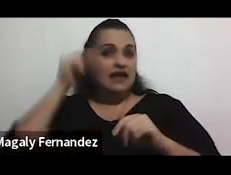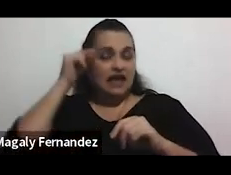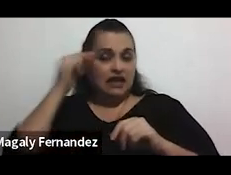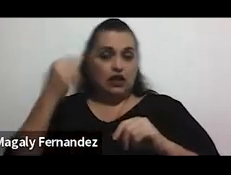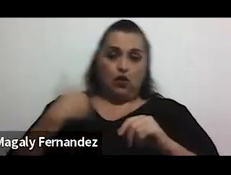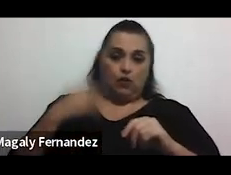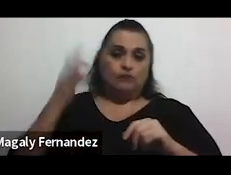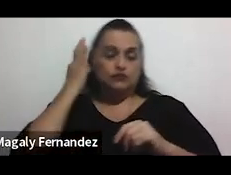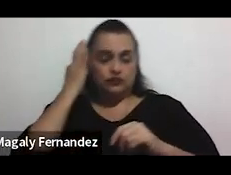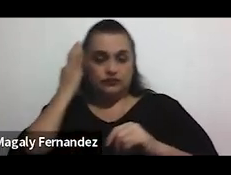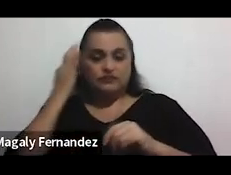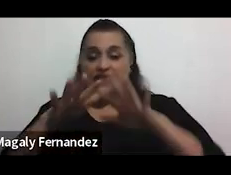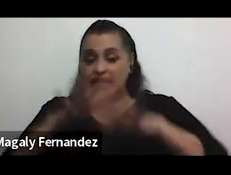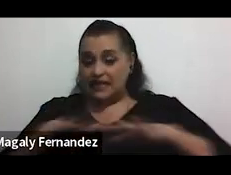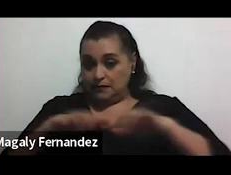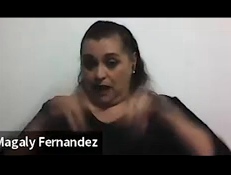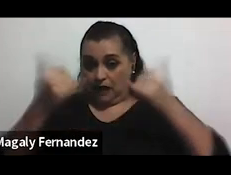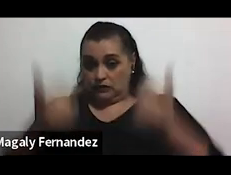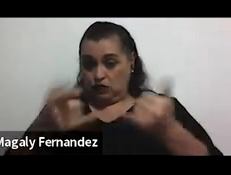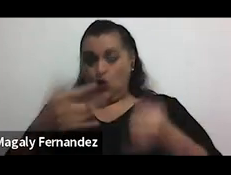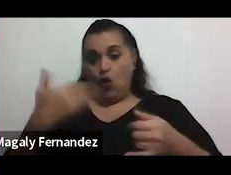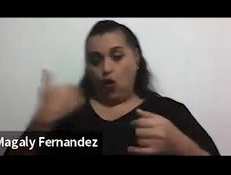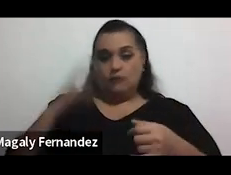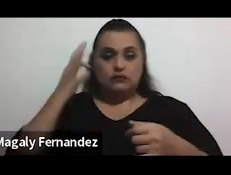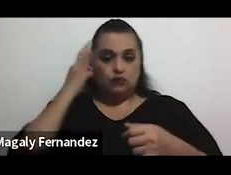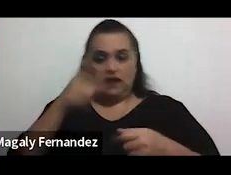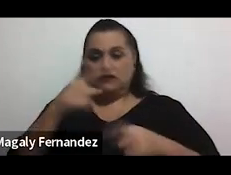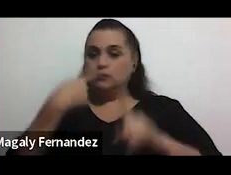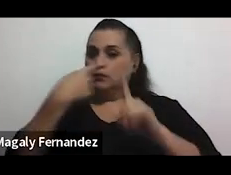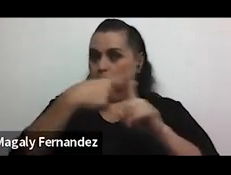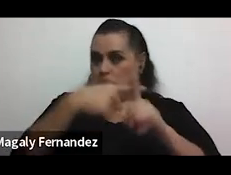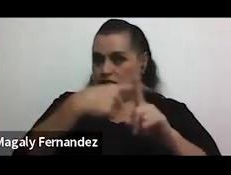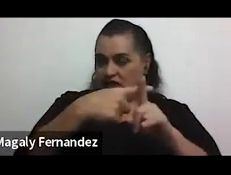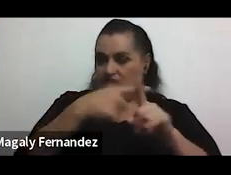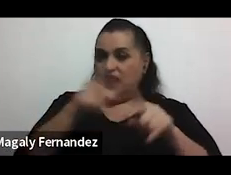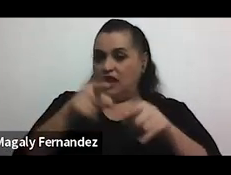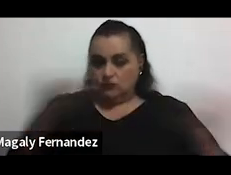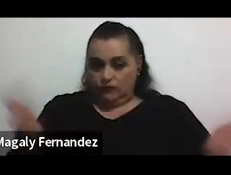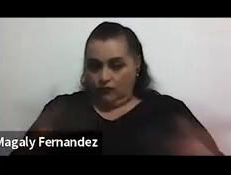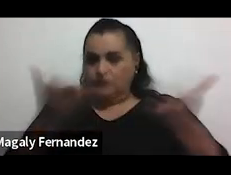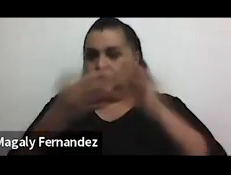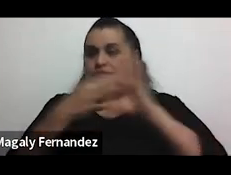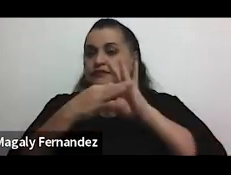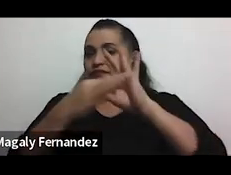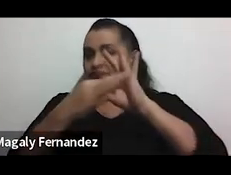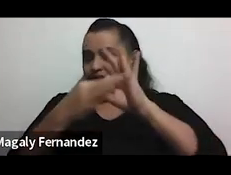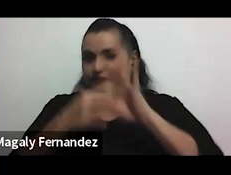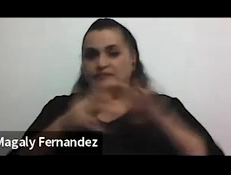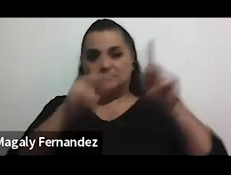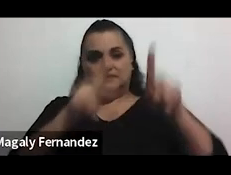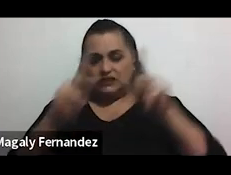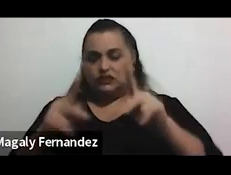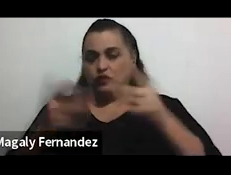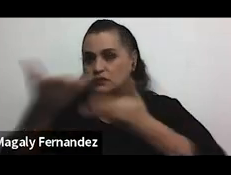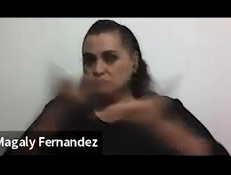espacio hay hombres y mujeres y eso me parece algo muy positivo porque eso lo que fomenta es alianzas entre personas de todos los